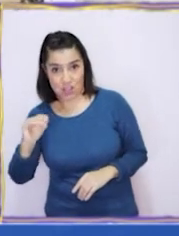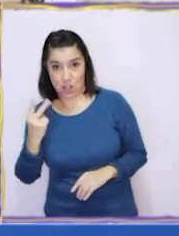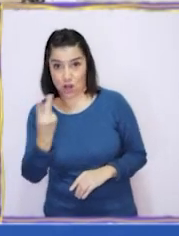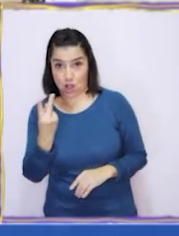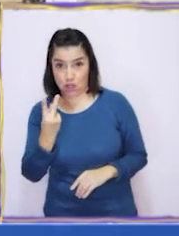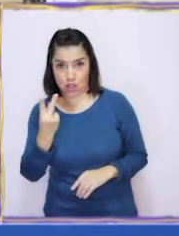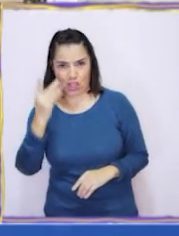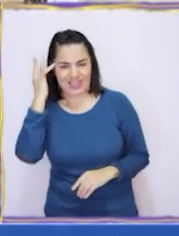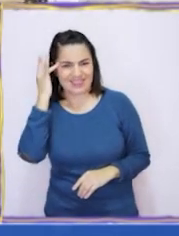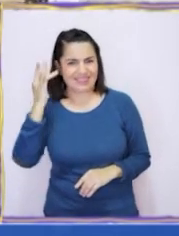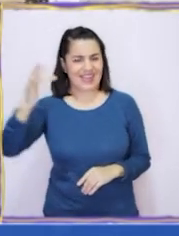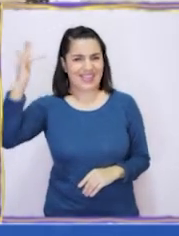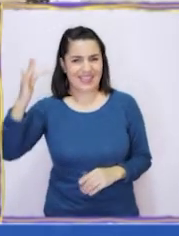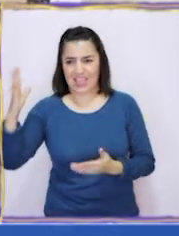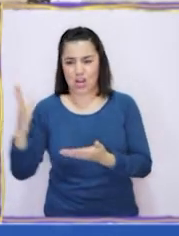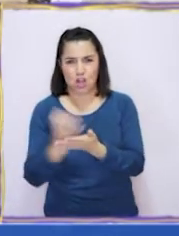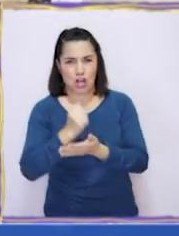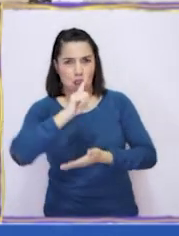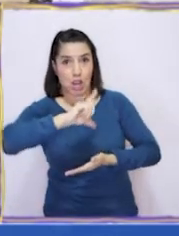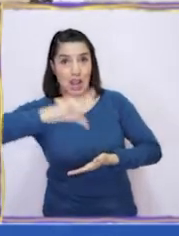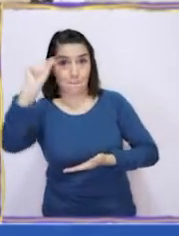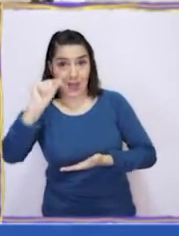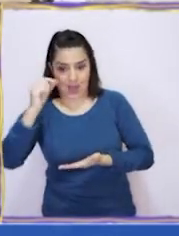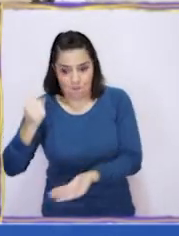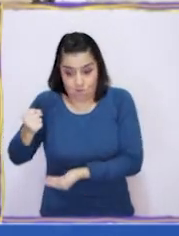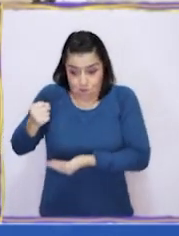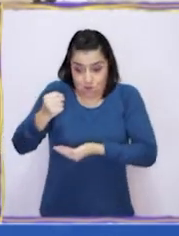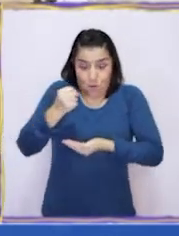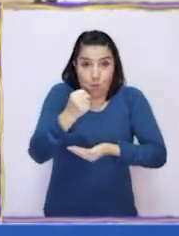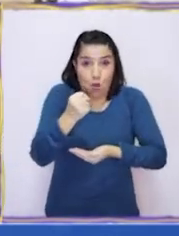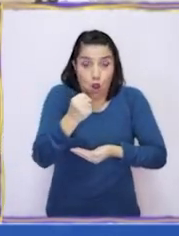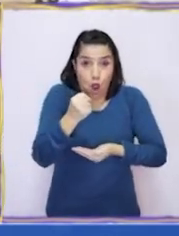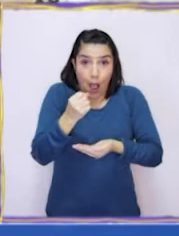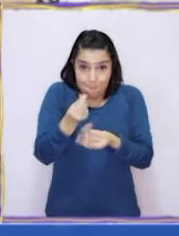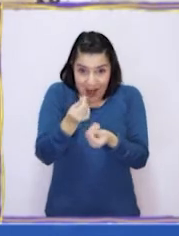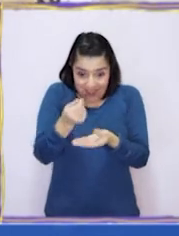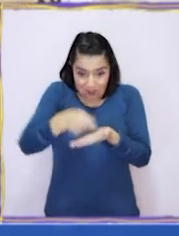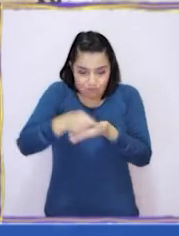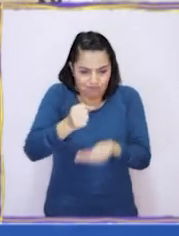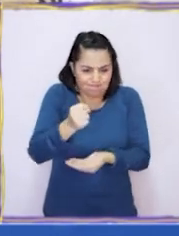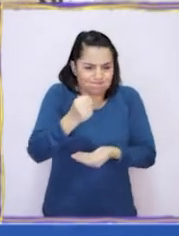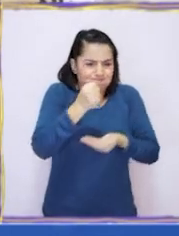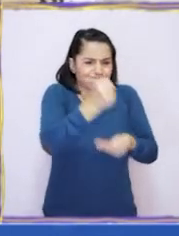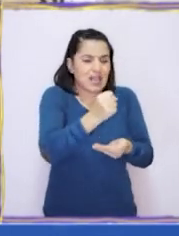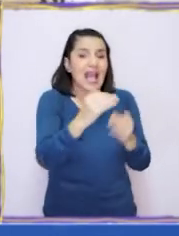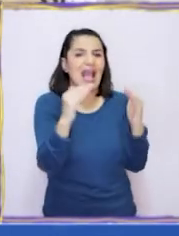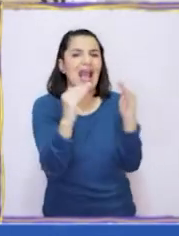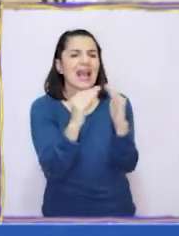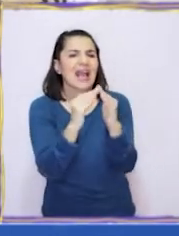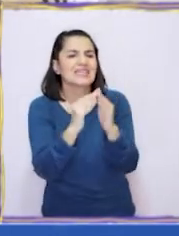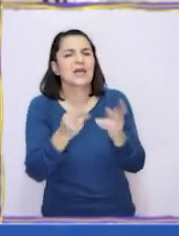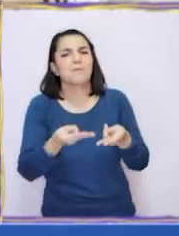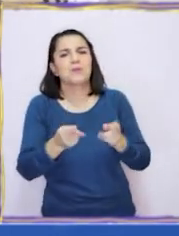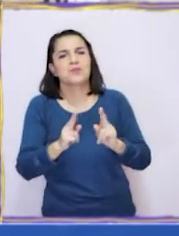astutos y lograron escapar, llevándose monedas de oro y así regresaron a su casa con una fortuna que les permitía